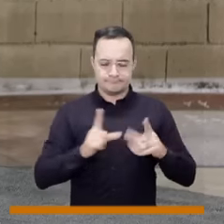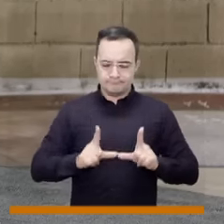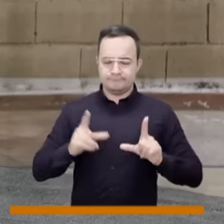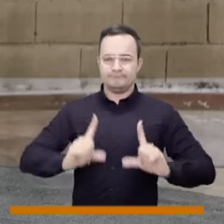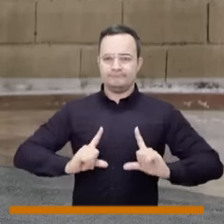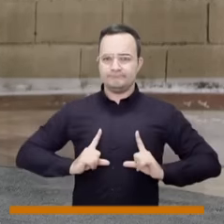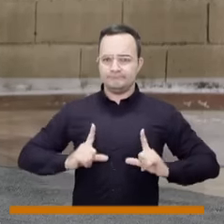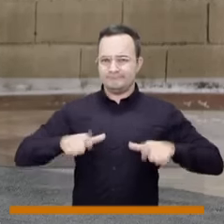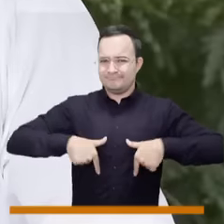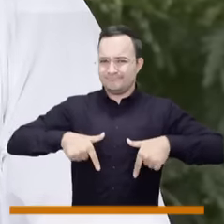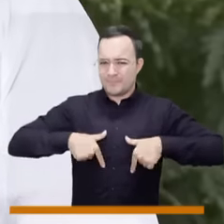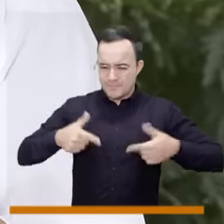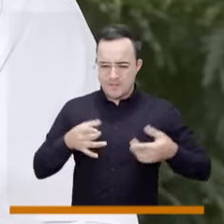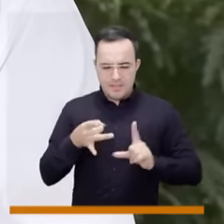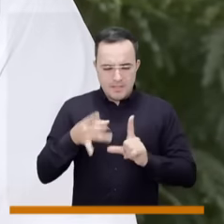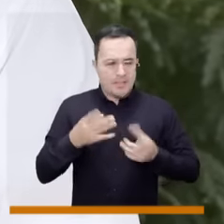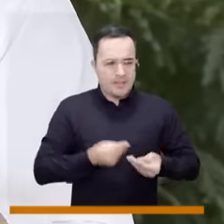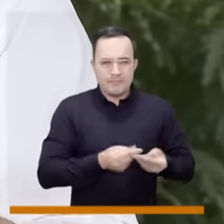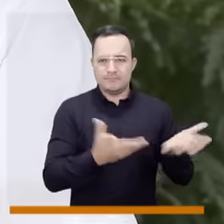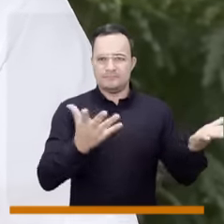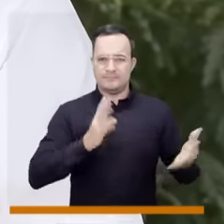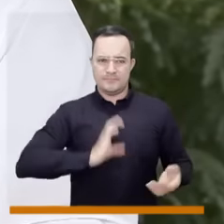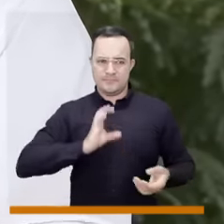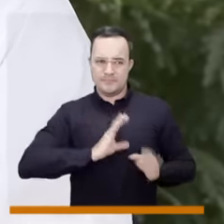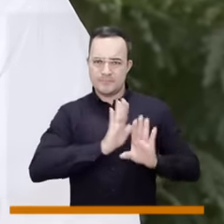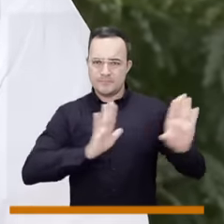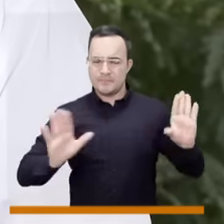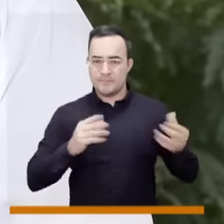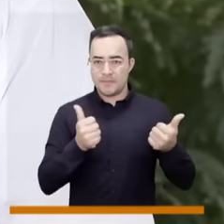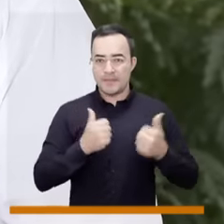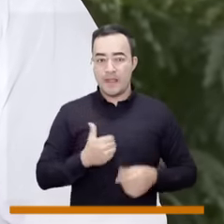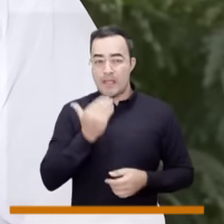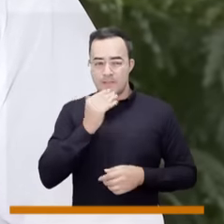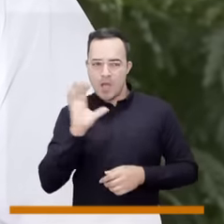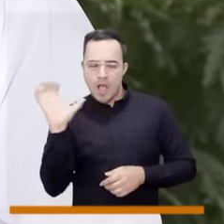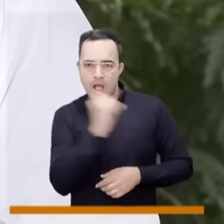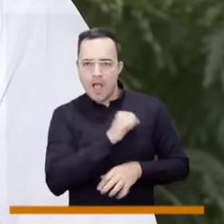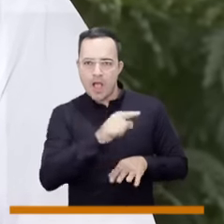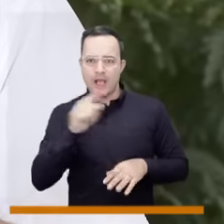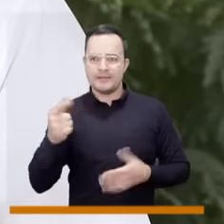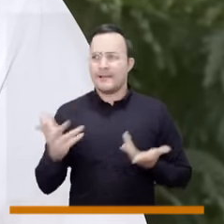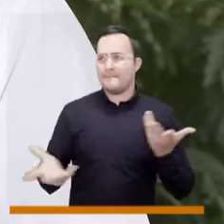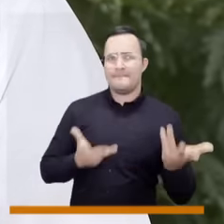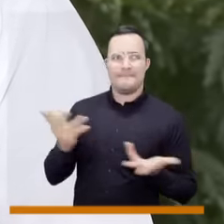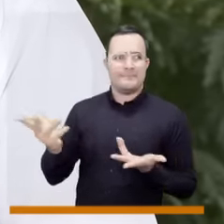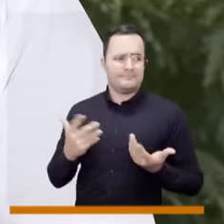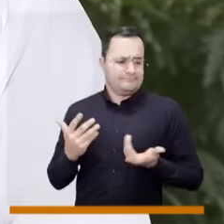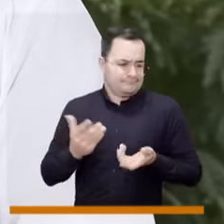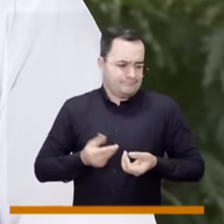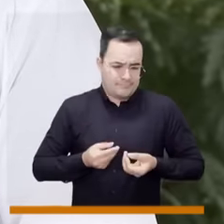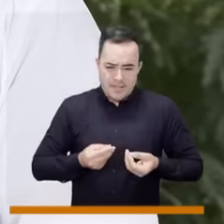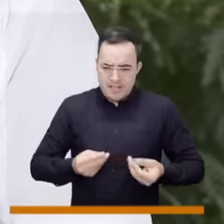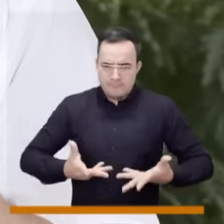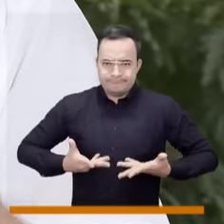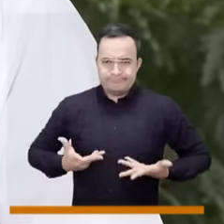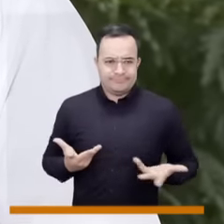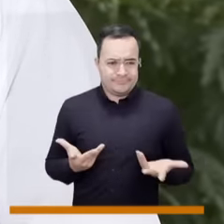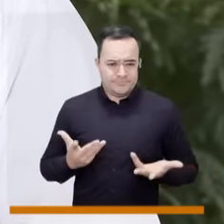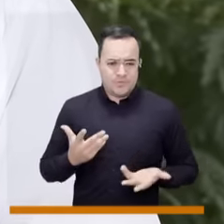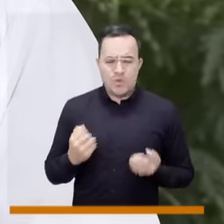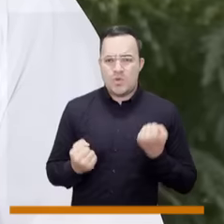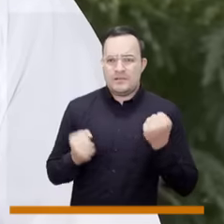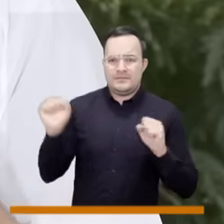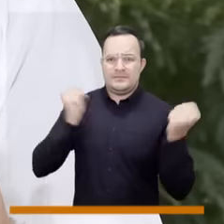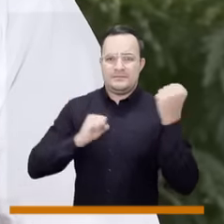otorgarles los permisos en los casos por supuesto donde se encuentre que son personas vulnerables y que cumplen con todos los